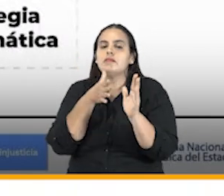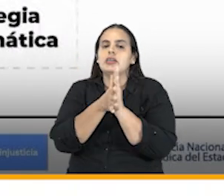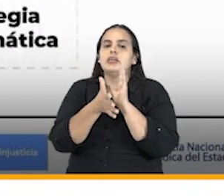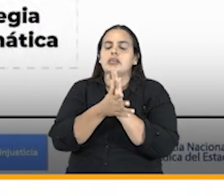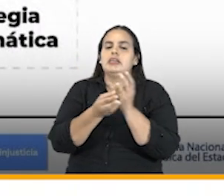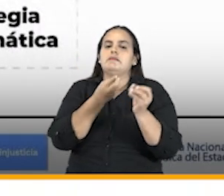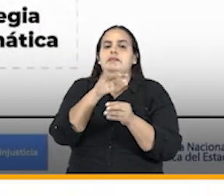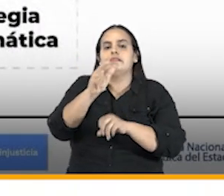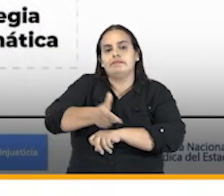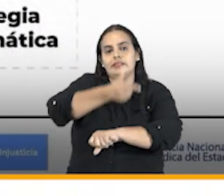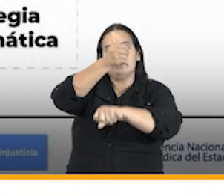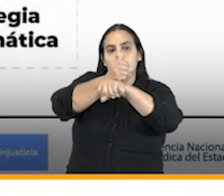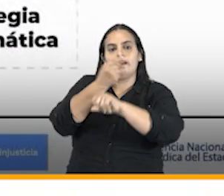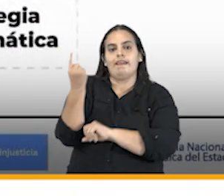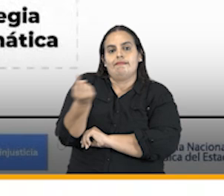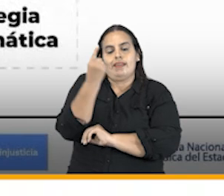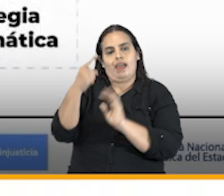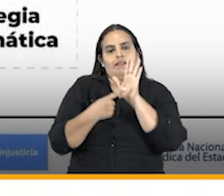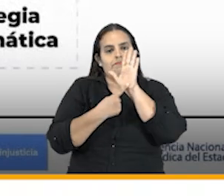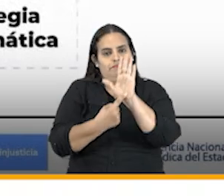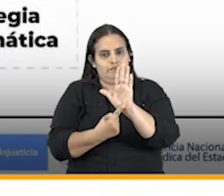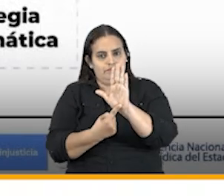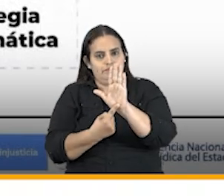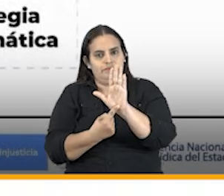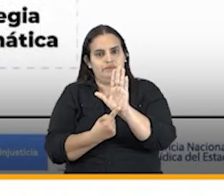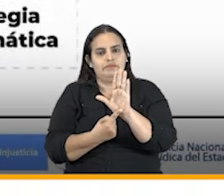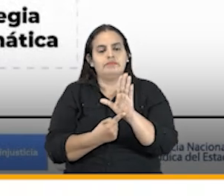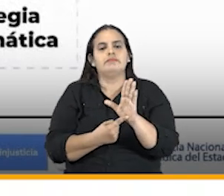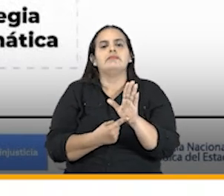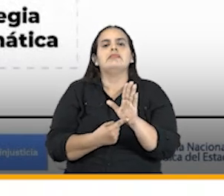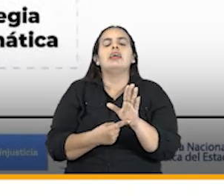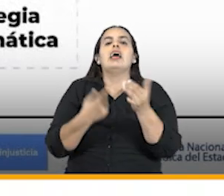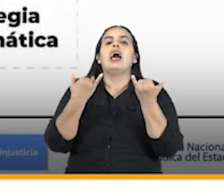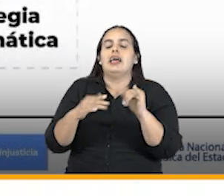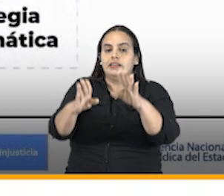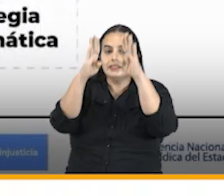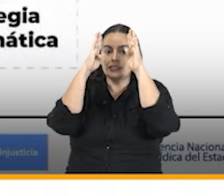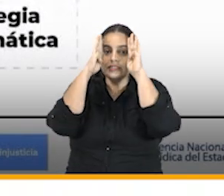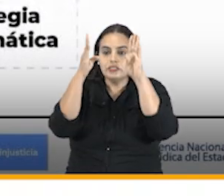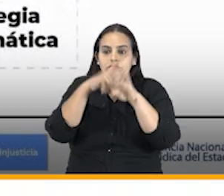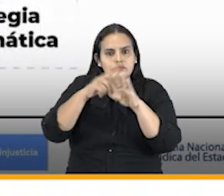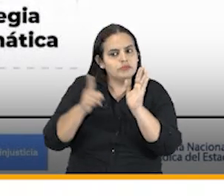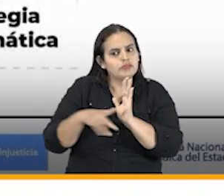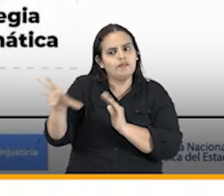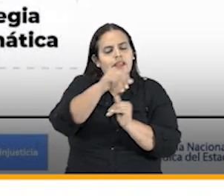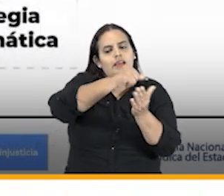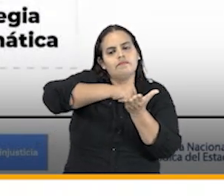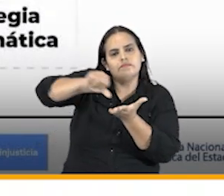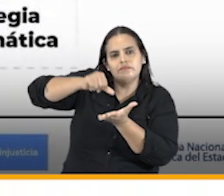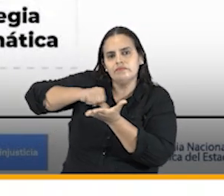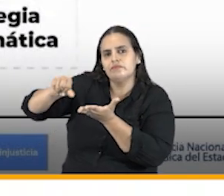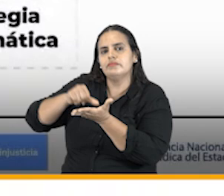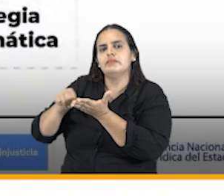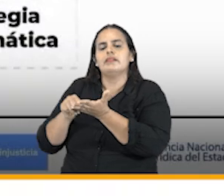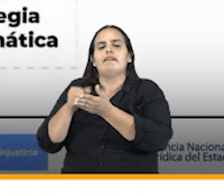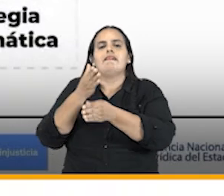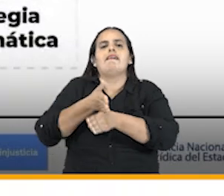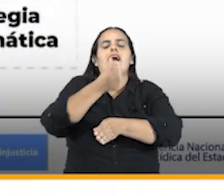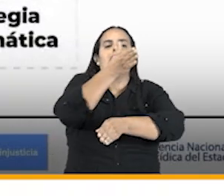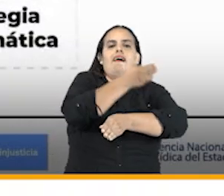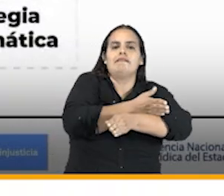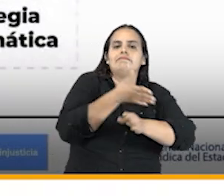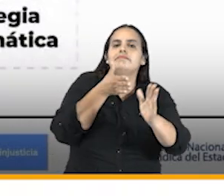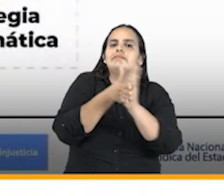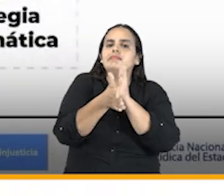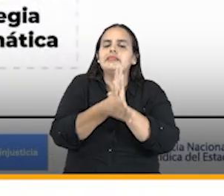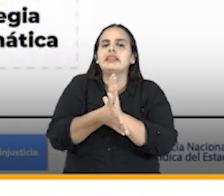el director general en su presentación la atención de las controversias de inversión en etapa prearbitral